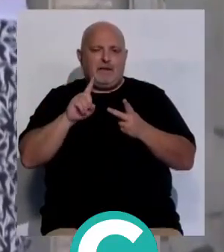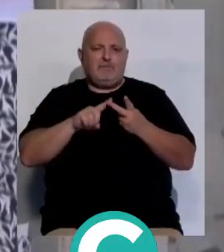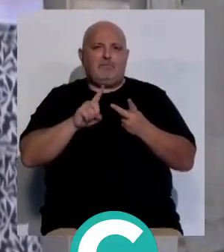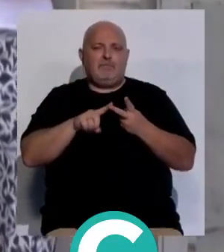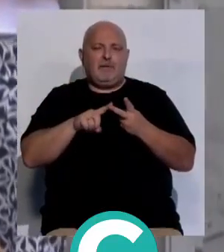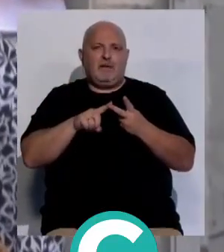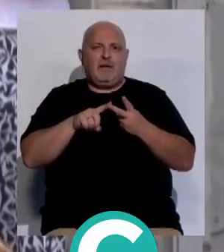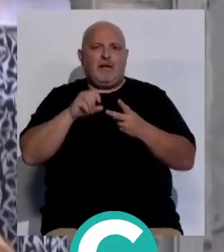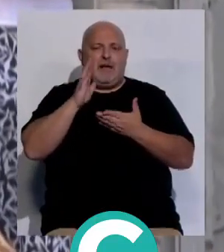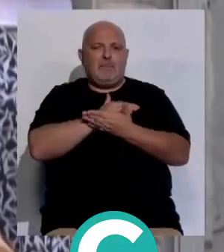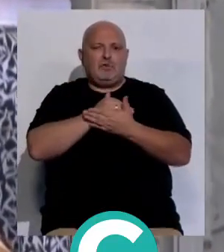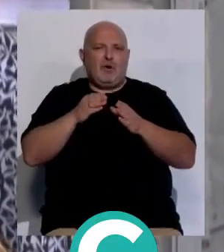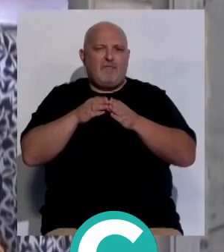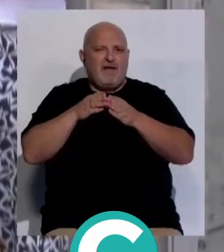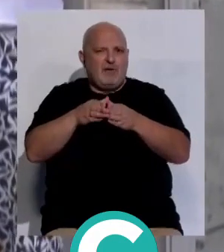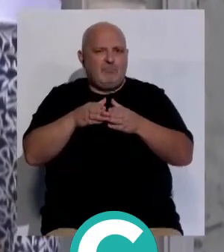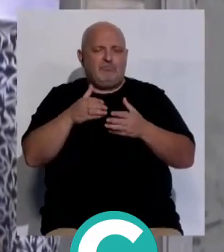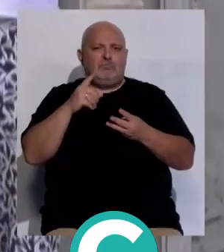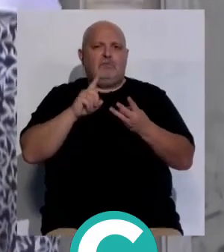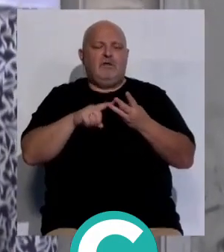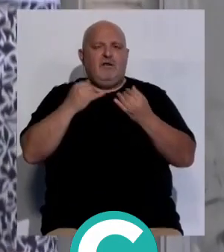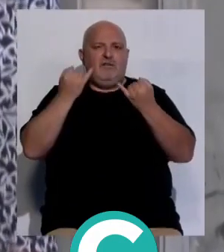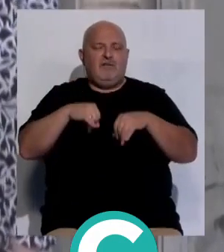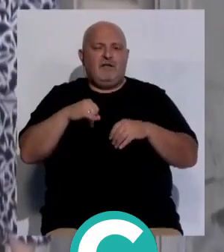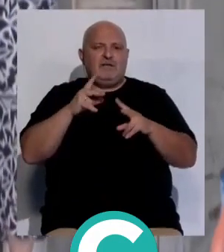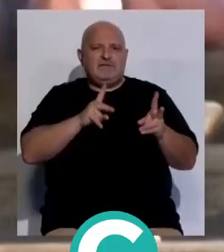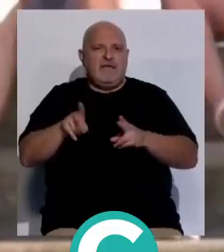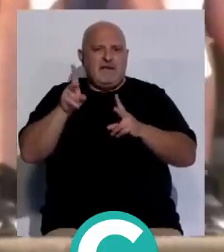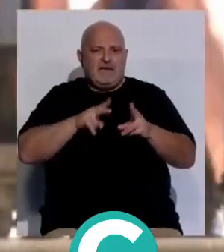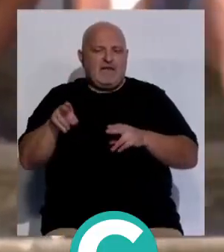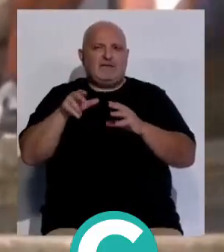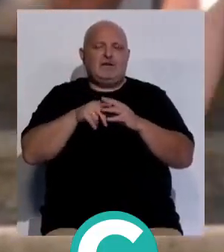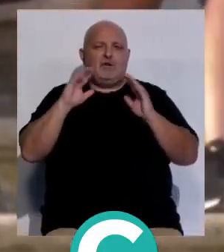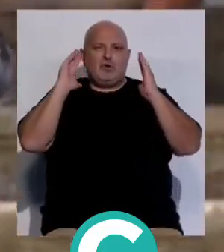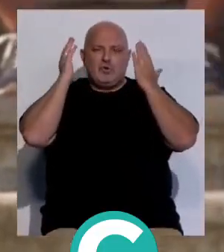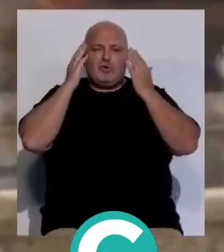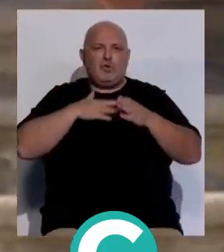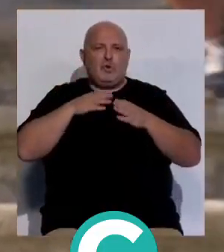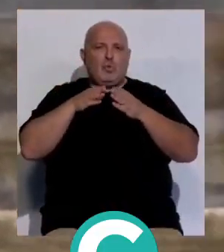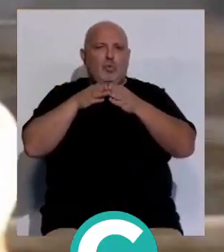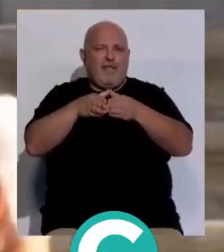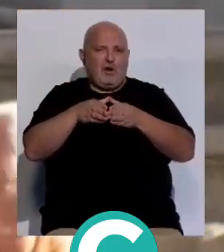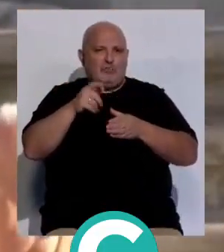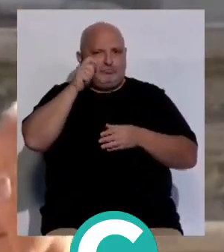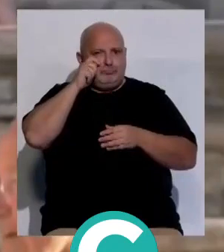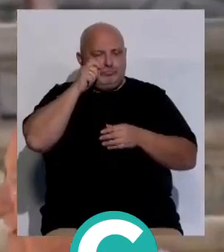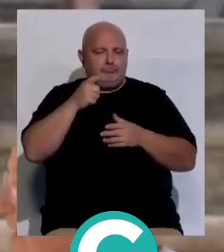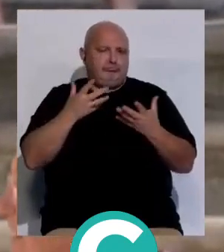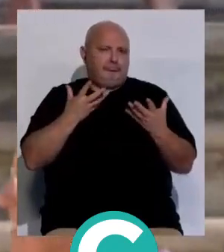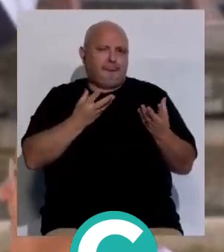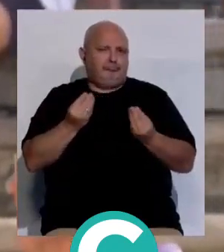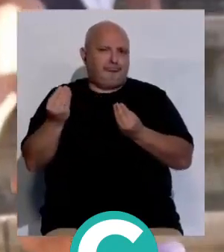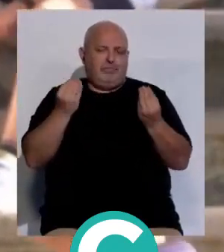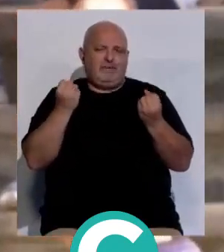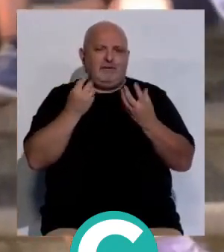los campeonatos náuticos que vamos a tener, el festival de series, un congreso de cruceros. Bueno, va a haber un montón de